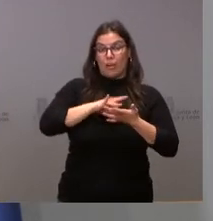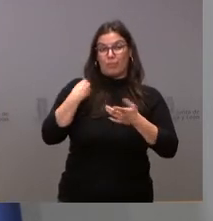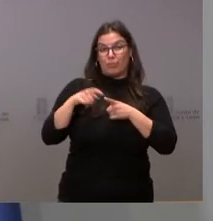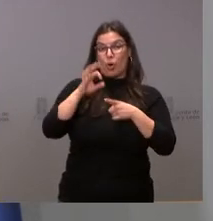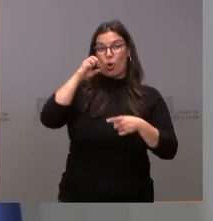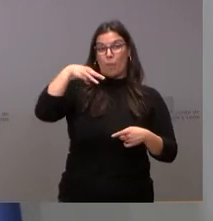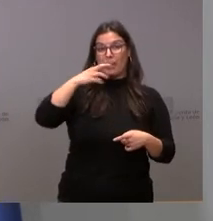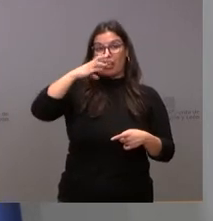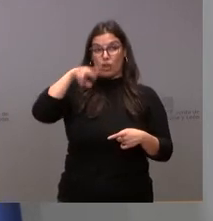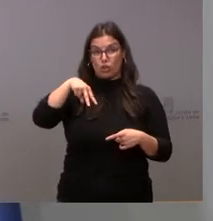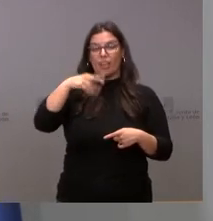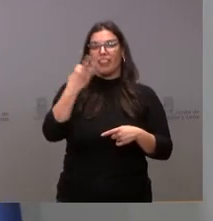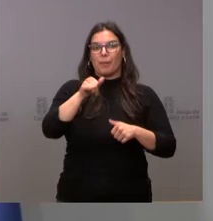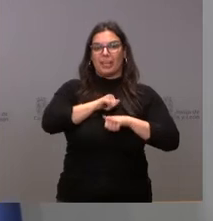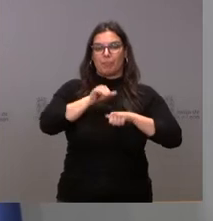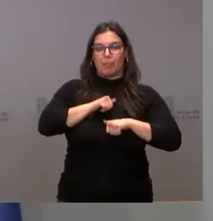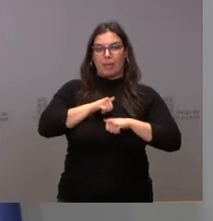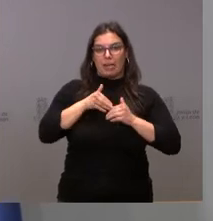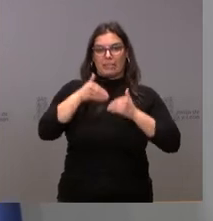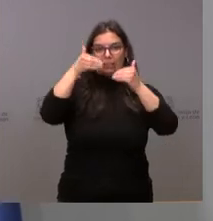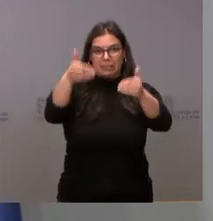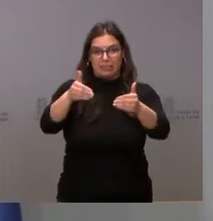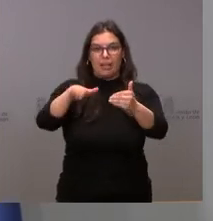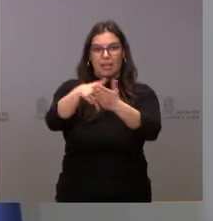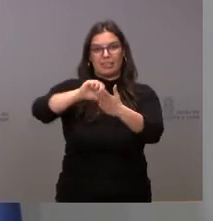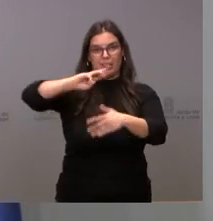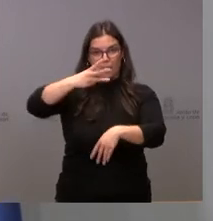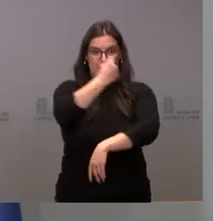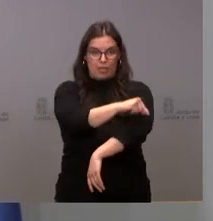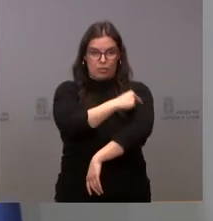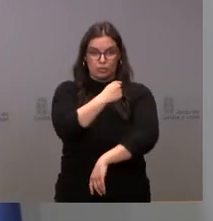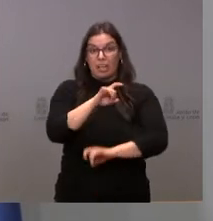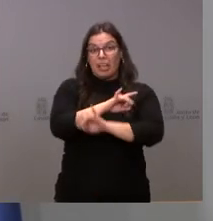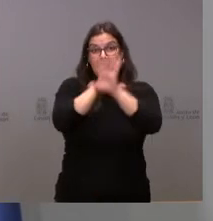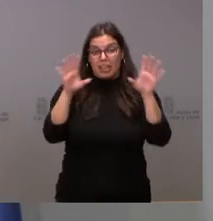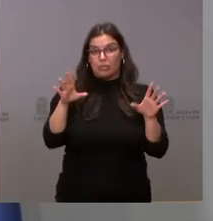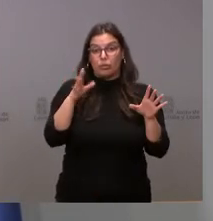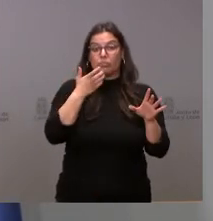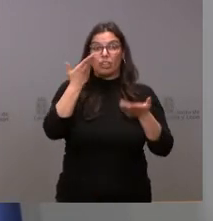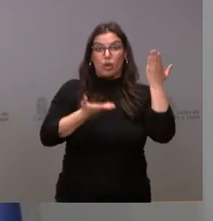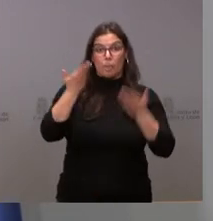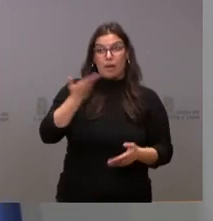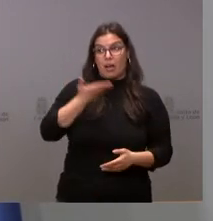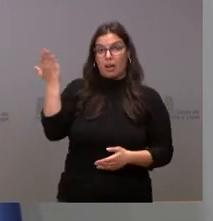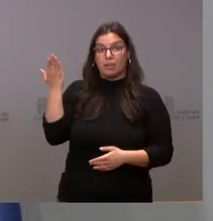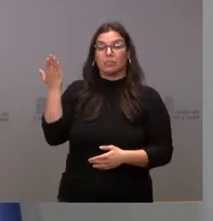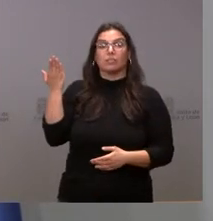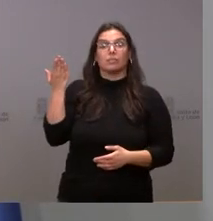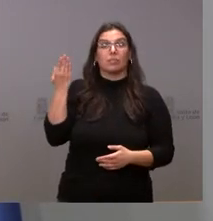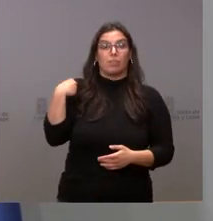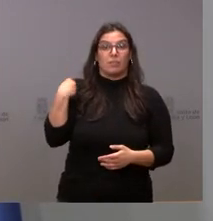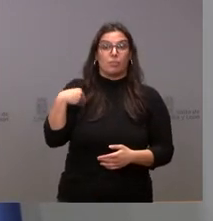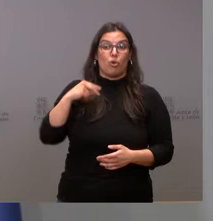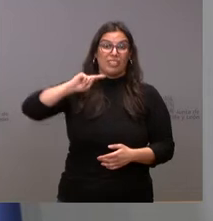que esperar el periodo correspondiente para esta tercera dosis. El dato es claramente mucho más alto en relación con la pauta completa.